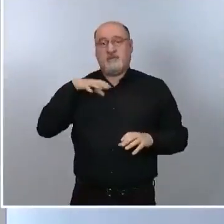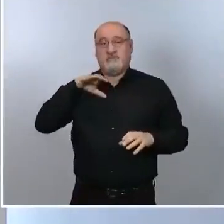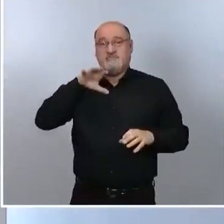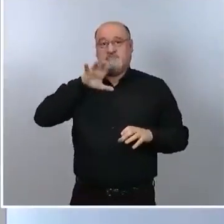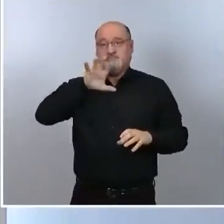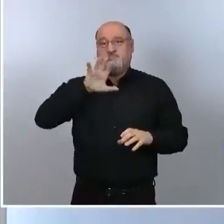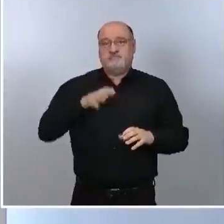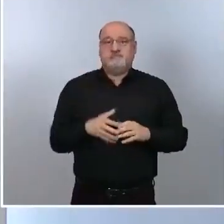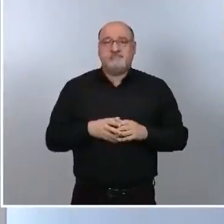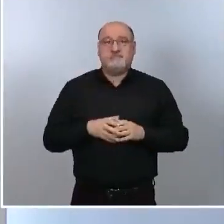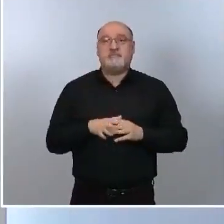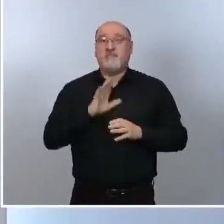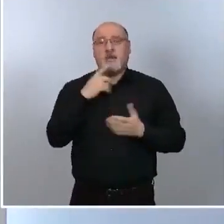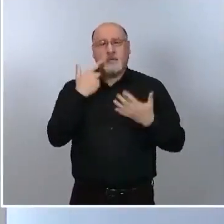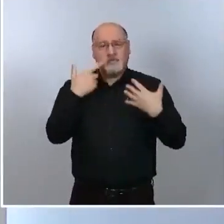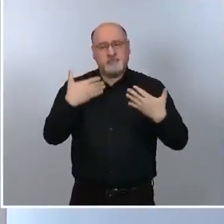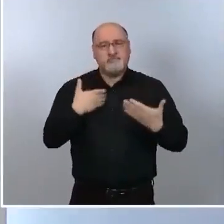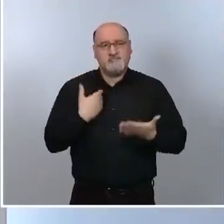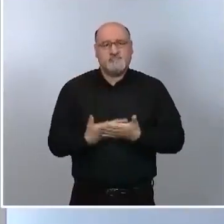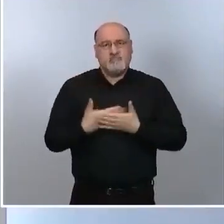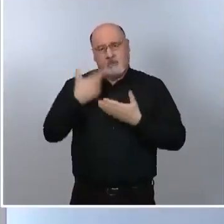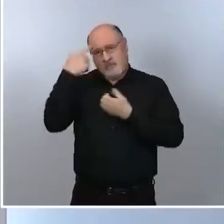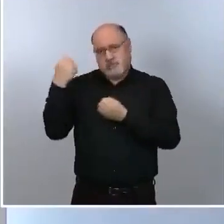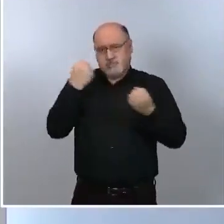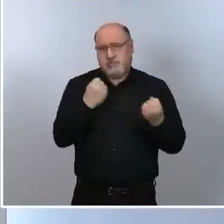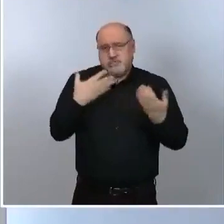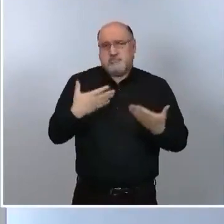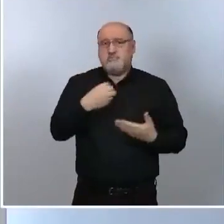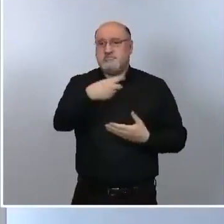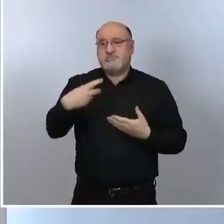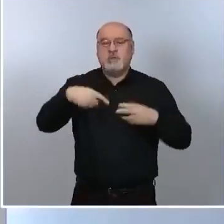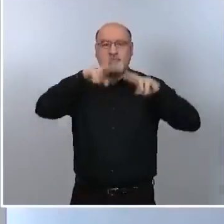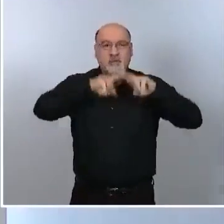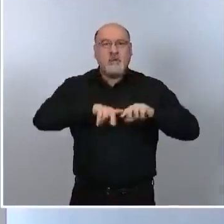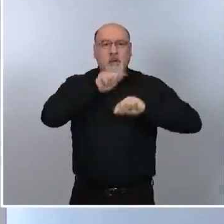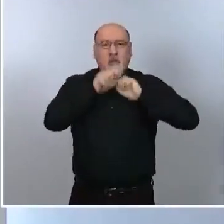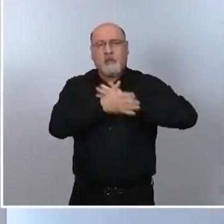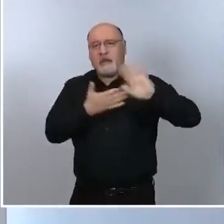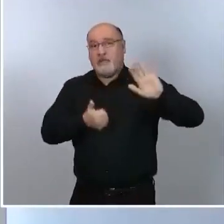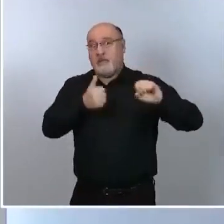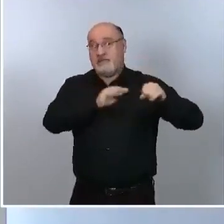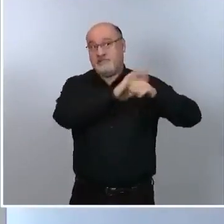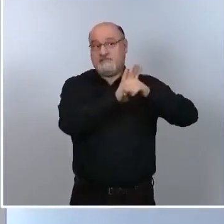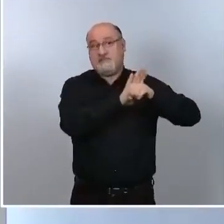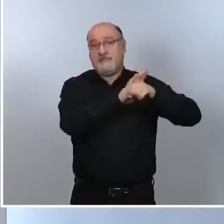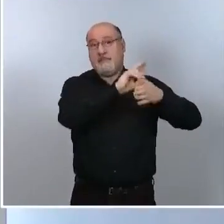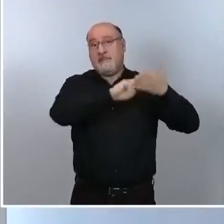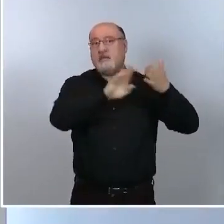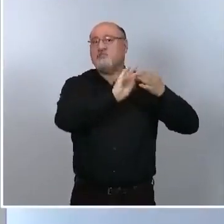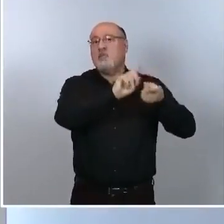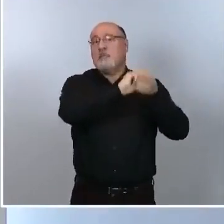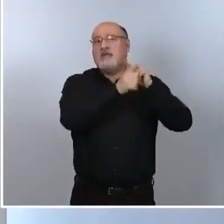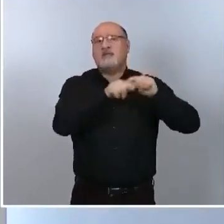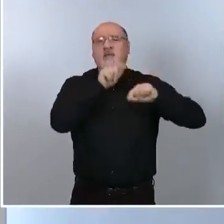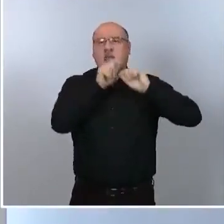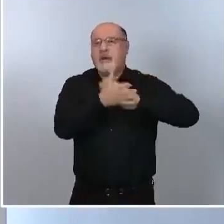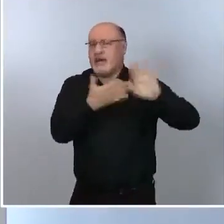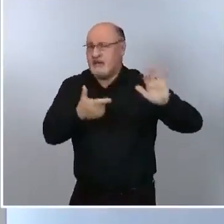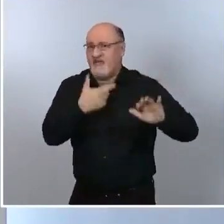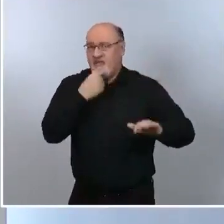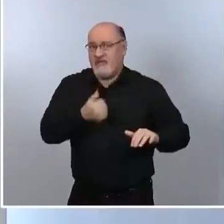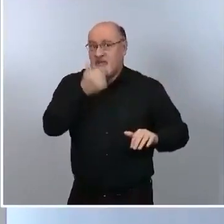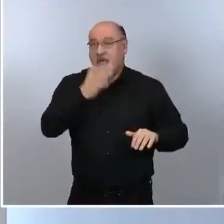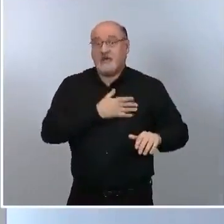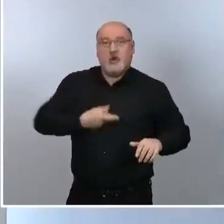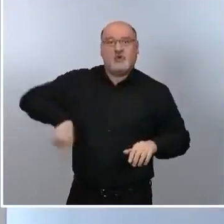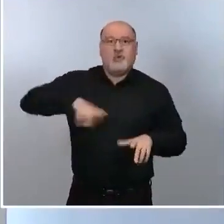vez la evidencia científica apunta que es más transmisible, por tanto, hay que extremar las precauciones y